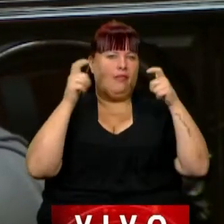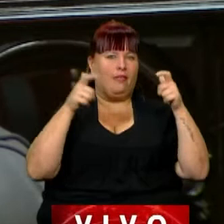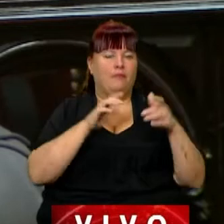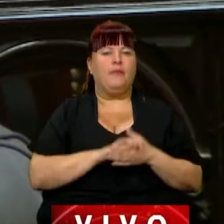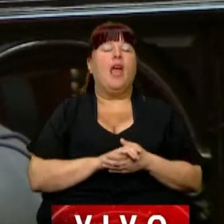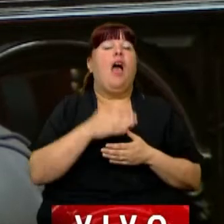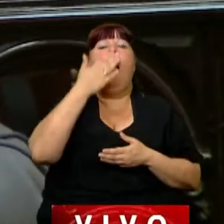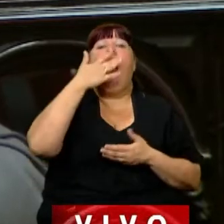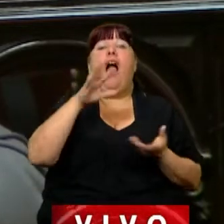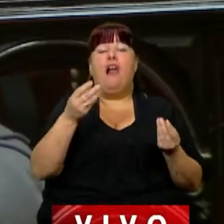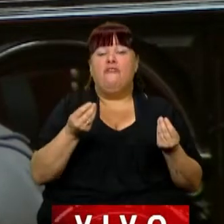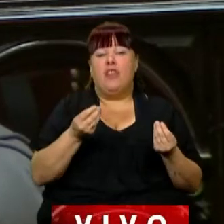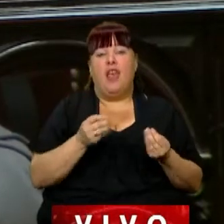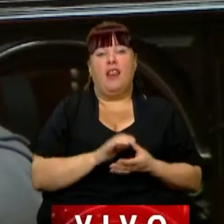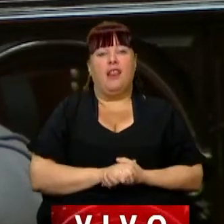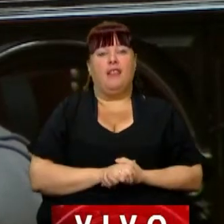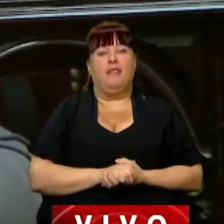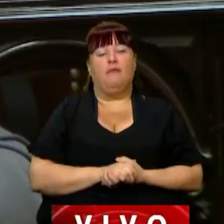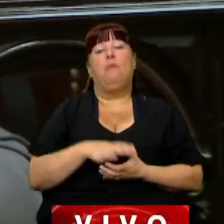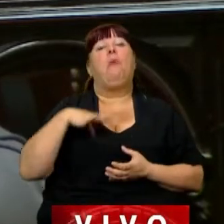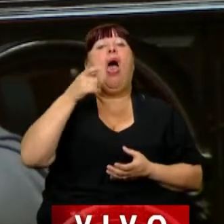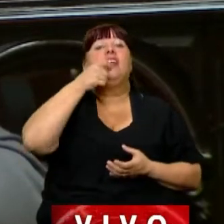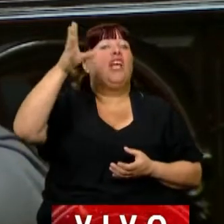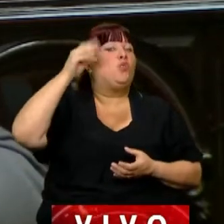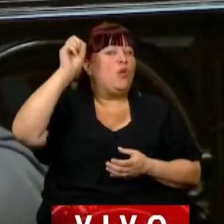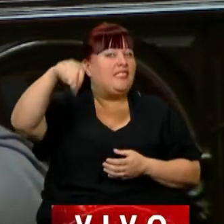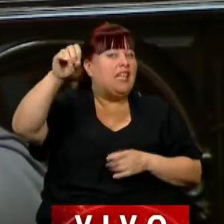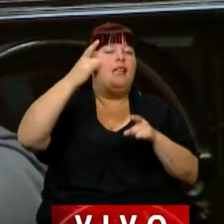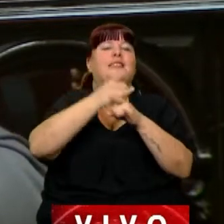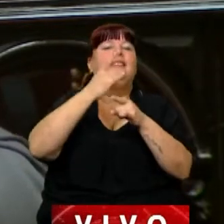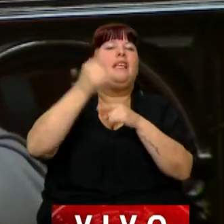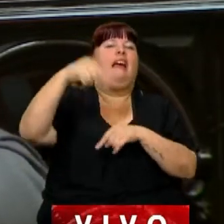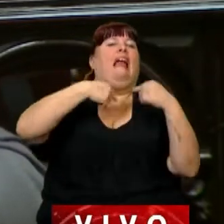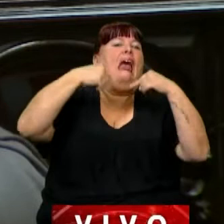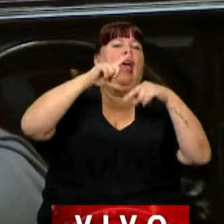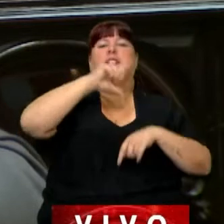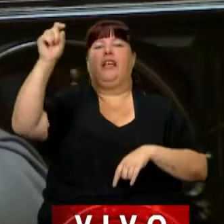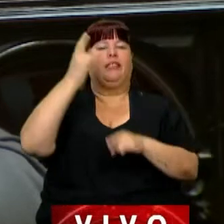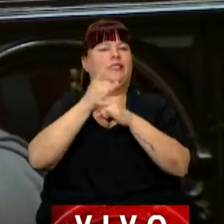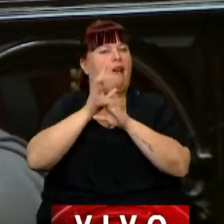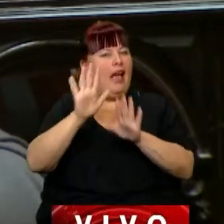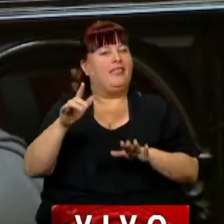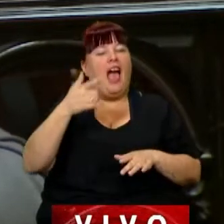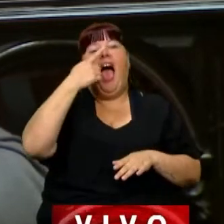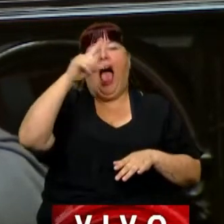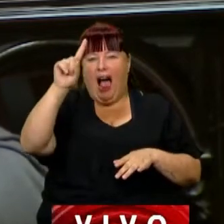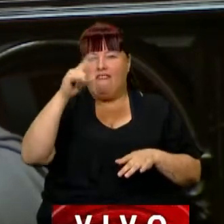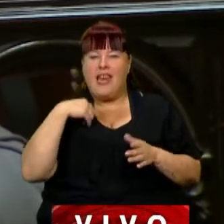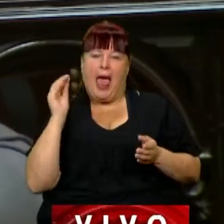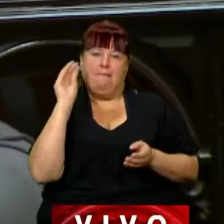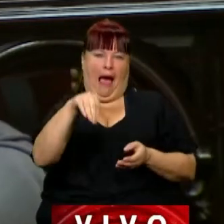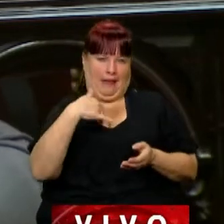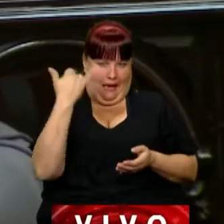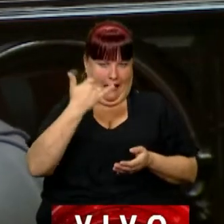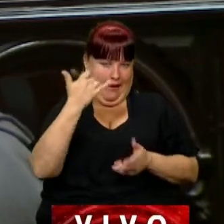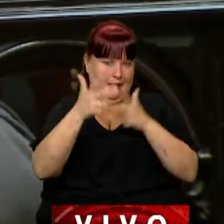Pero al final tengo, por si está escuchando por ahí, porque siempre viene, grita y se va, al final tengo un pequeño aporte